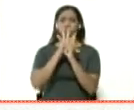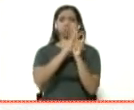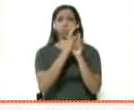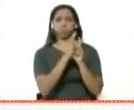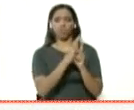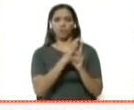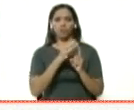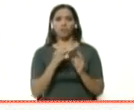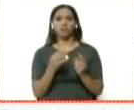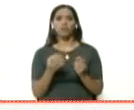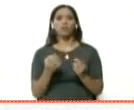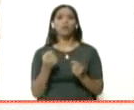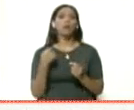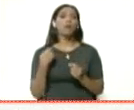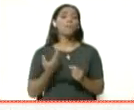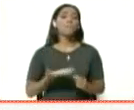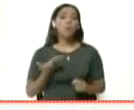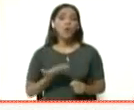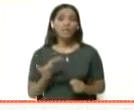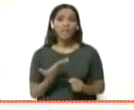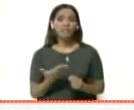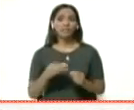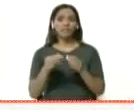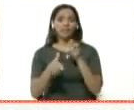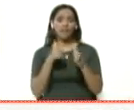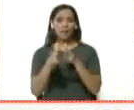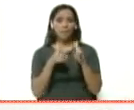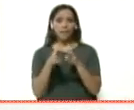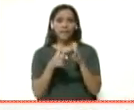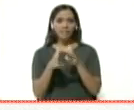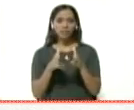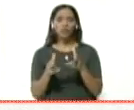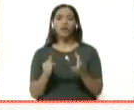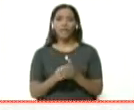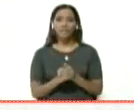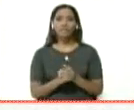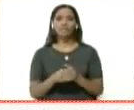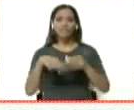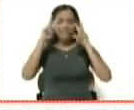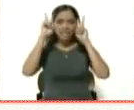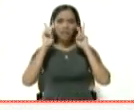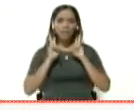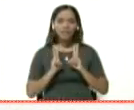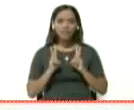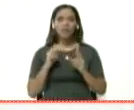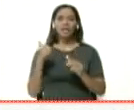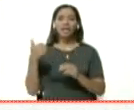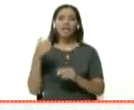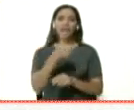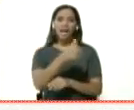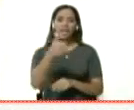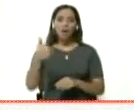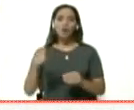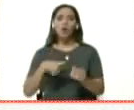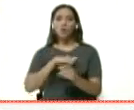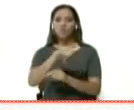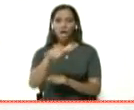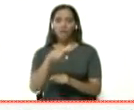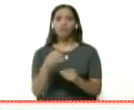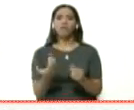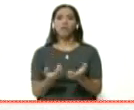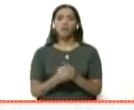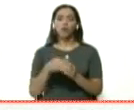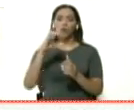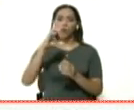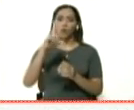a tomar en materia de metro es la desinfección periódica. En cada uno de los viajes, con una concentración al 1% con